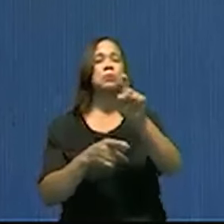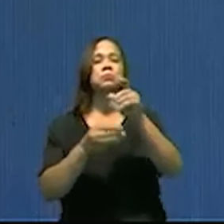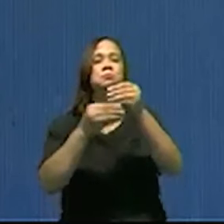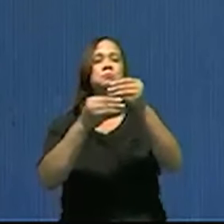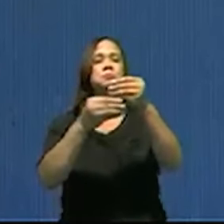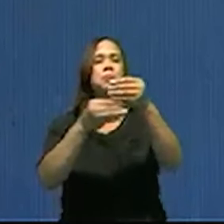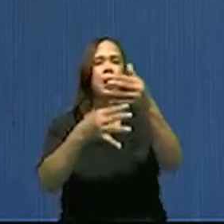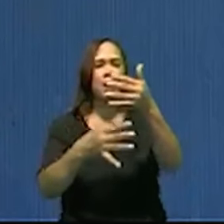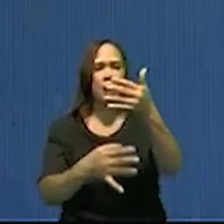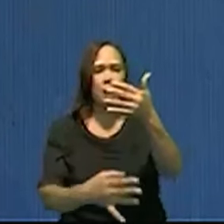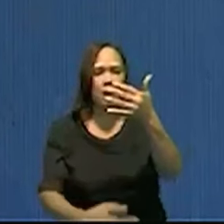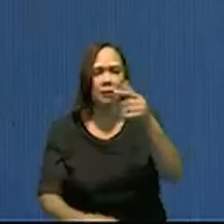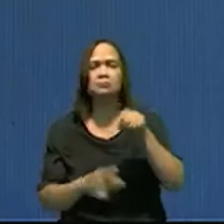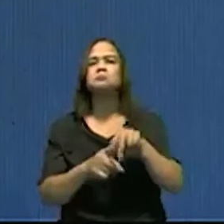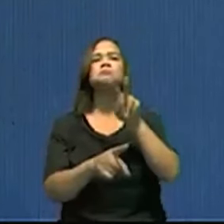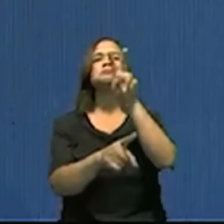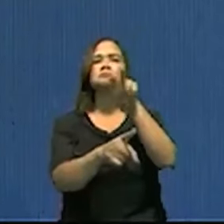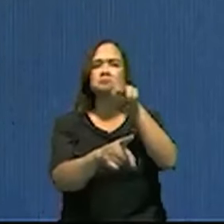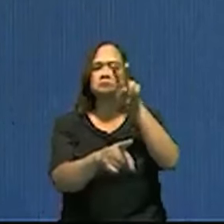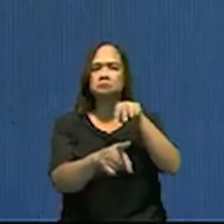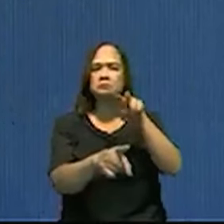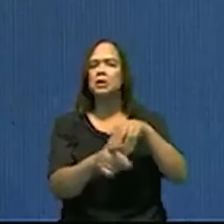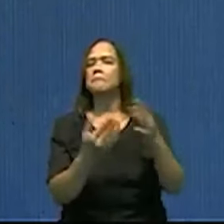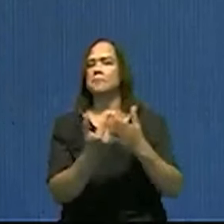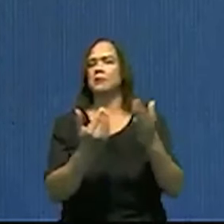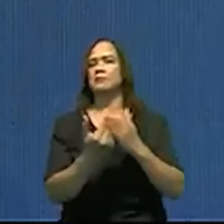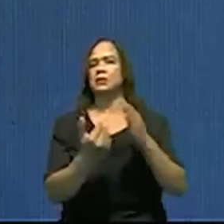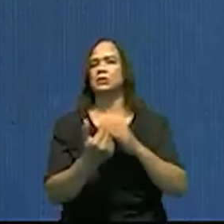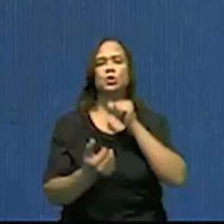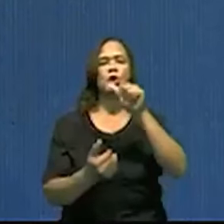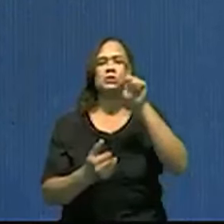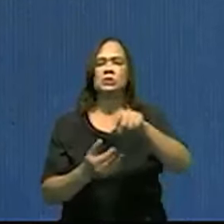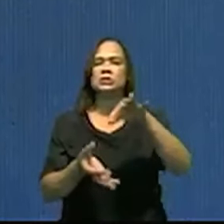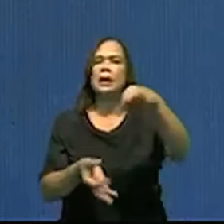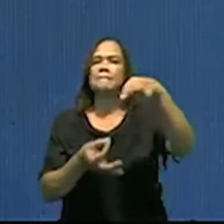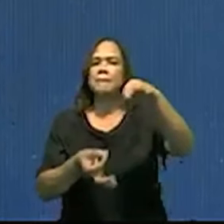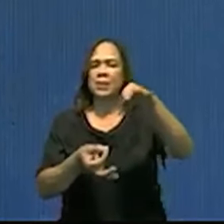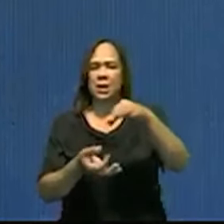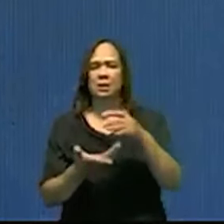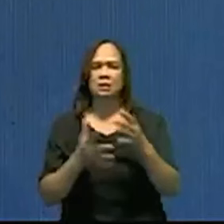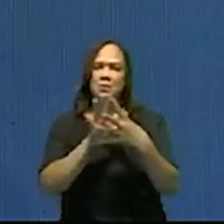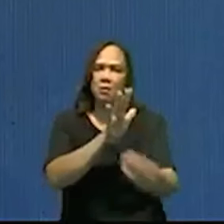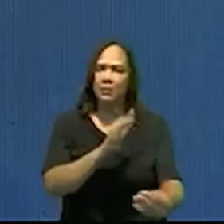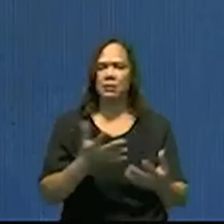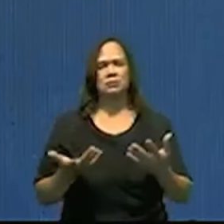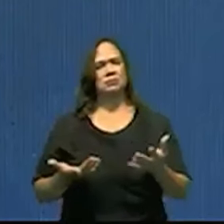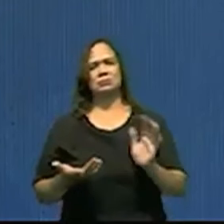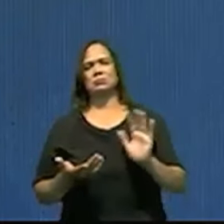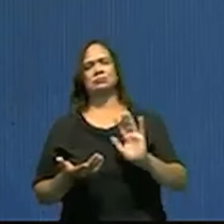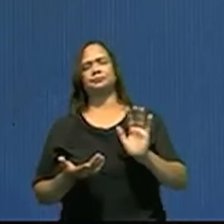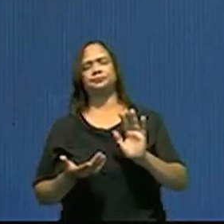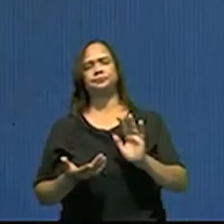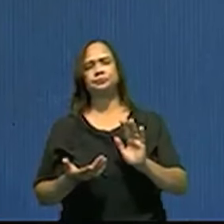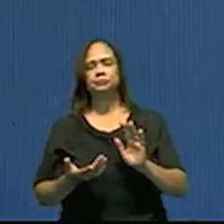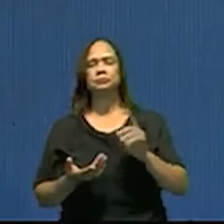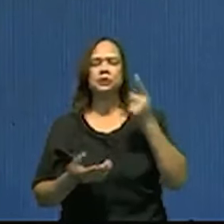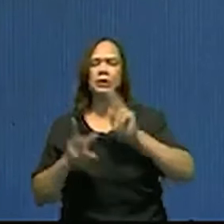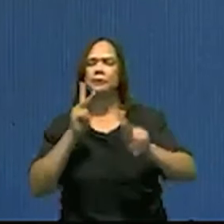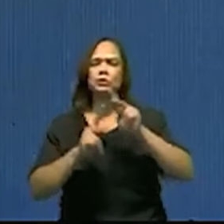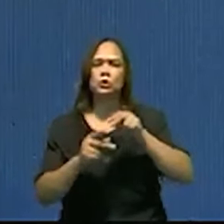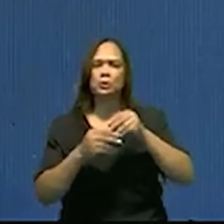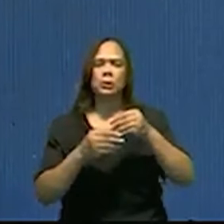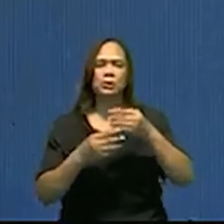hacer de forma masiva, y de esa forma llegan más los logros de cada institución a la población,